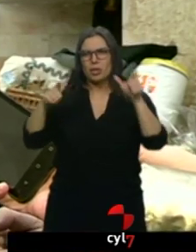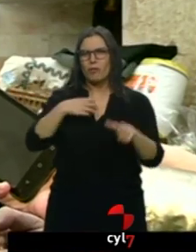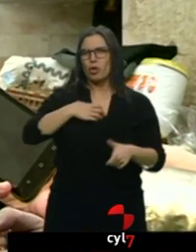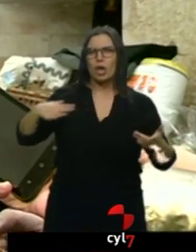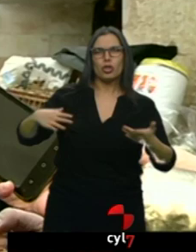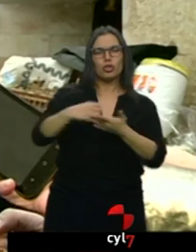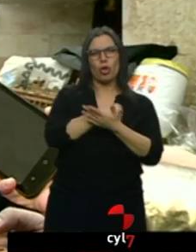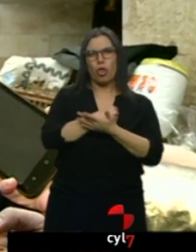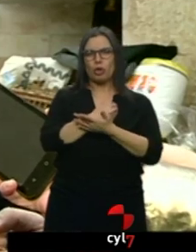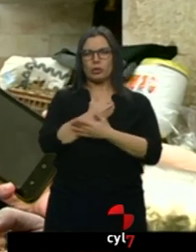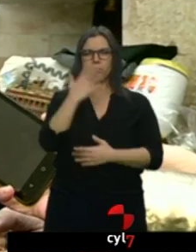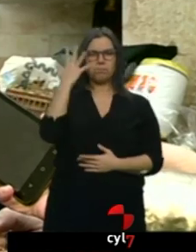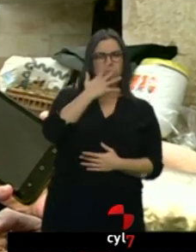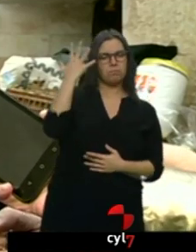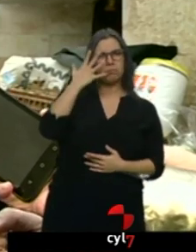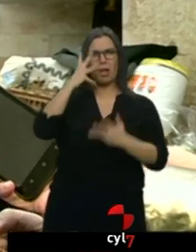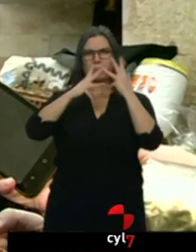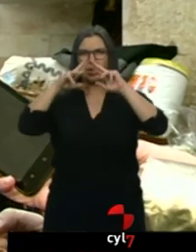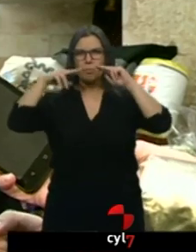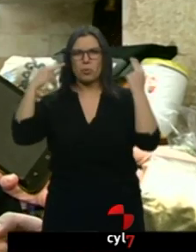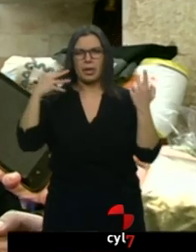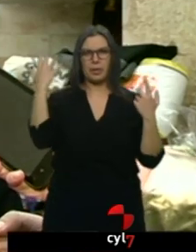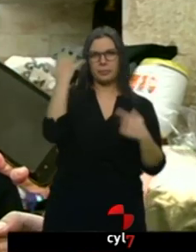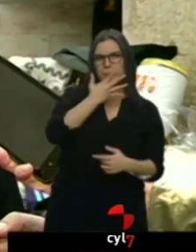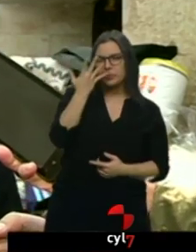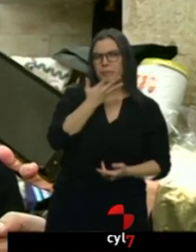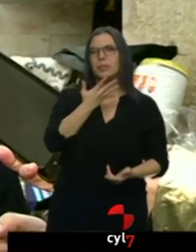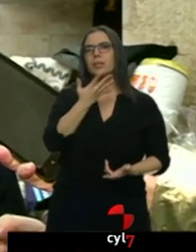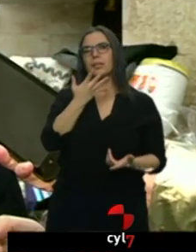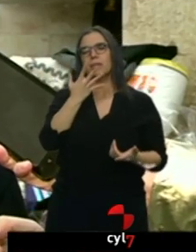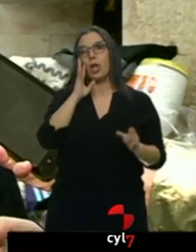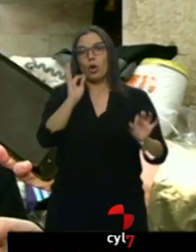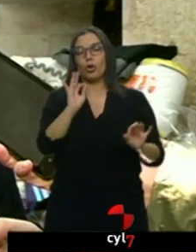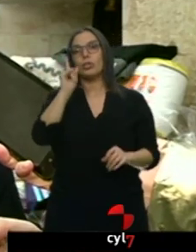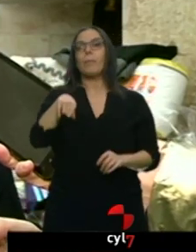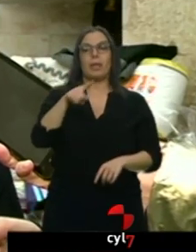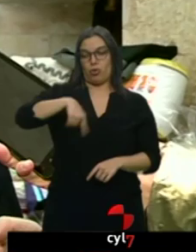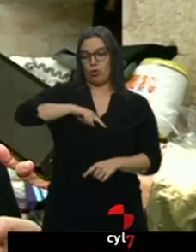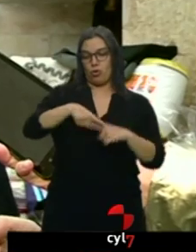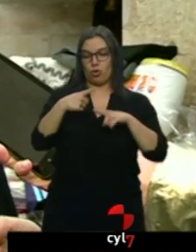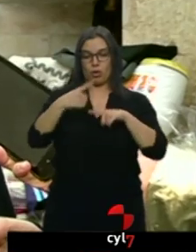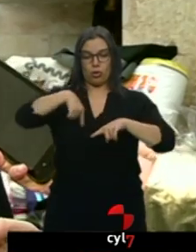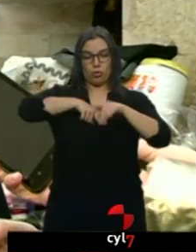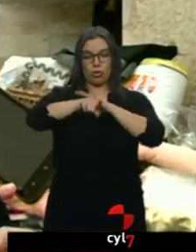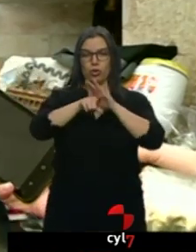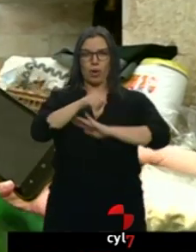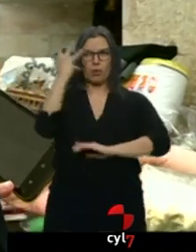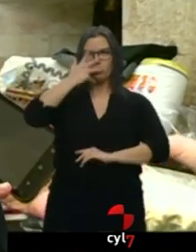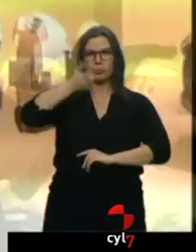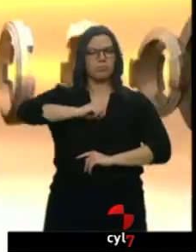credibilidad de las administraciones y lógicamente la credibilidad de aquellos que gestionamos la administración en este momento.